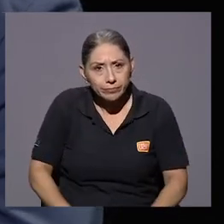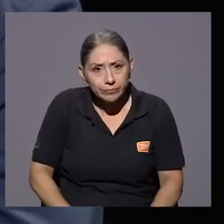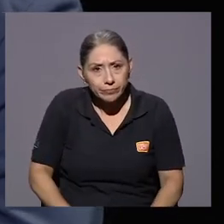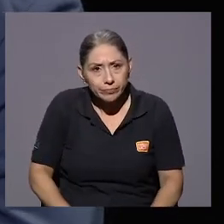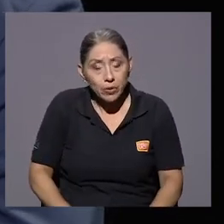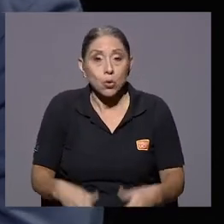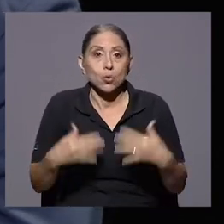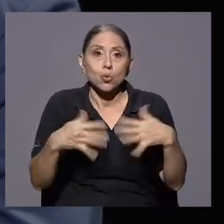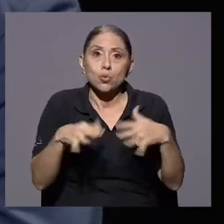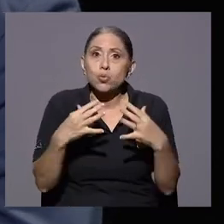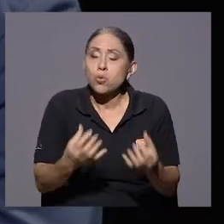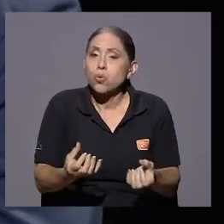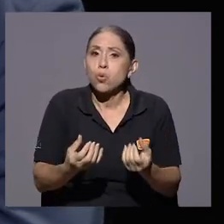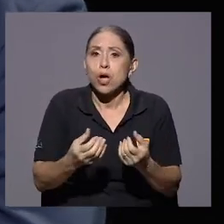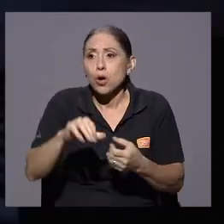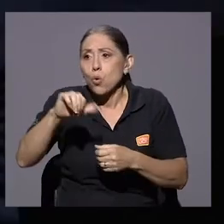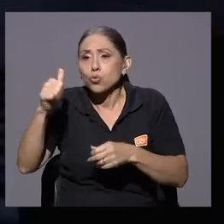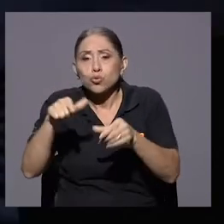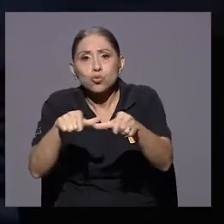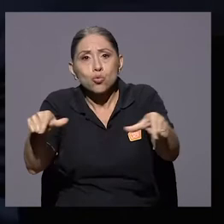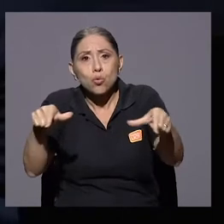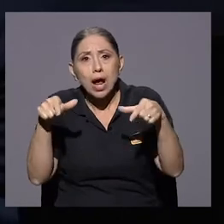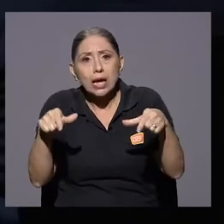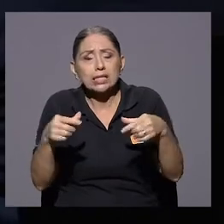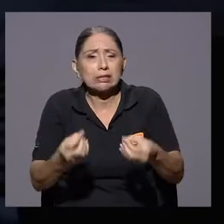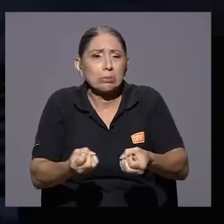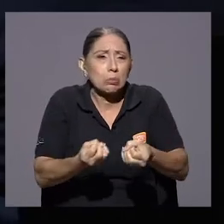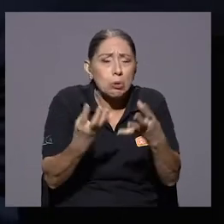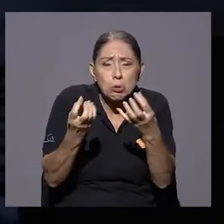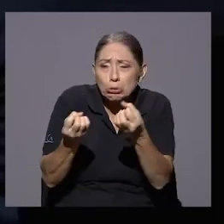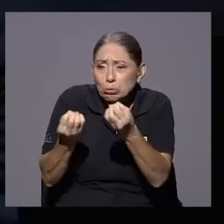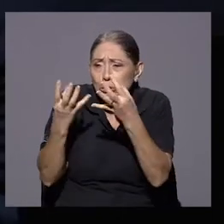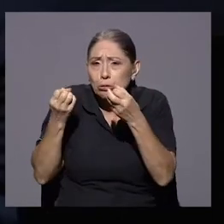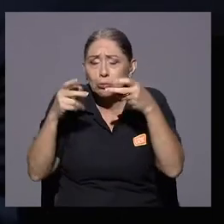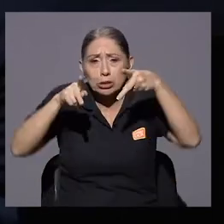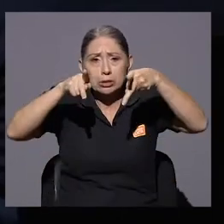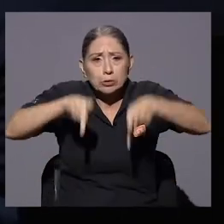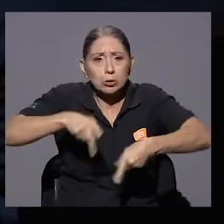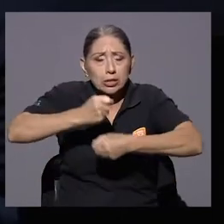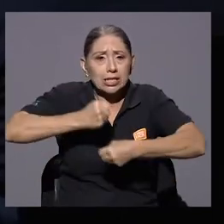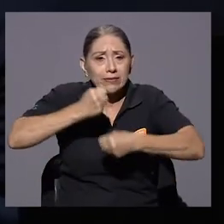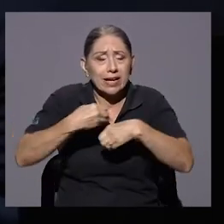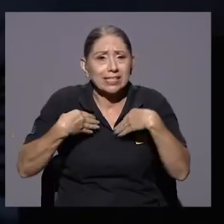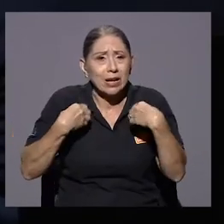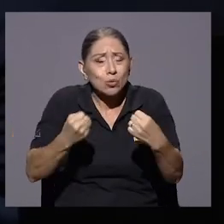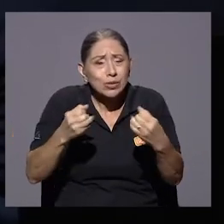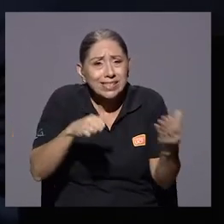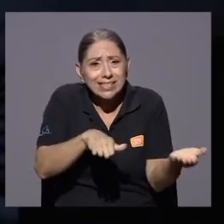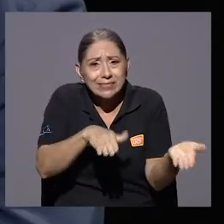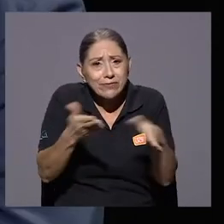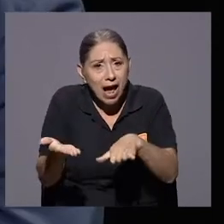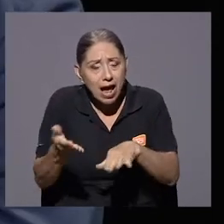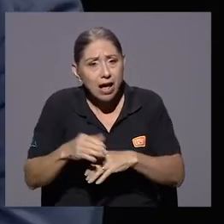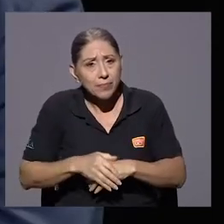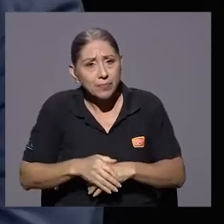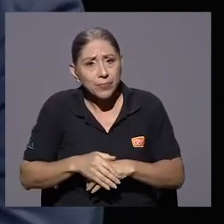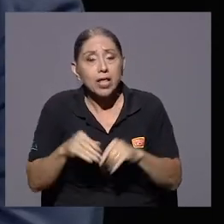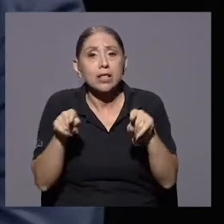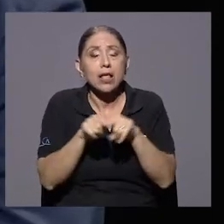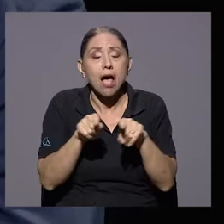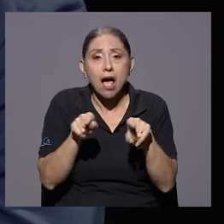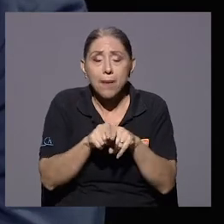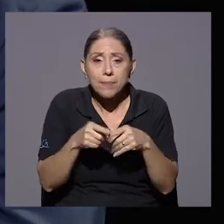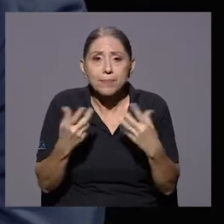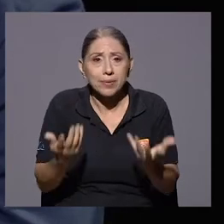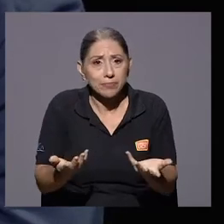funcionarios fallecidos, estamos hablando de centenares de funcionarios fallecidos, incluso cuantificar